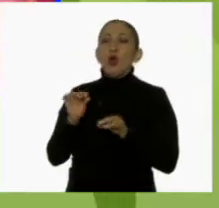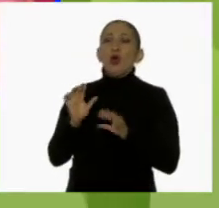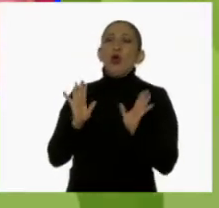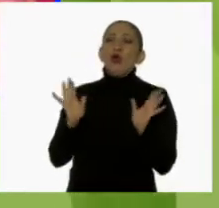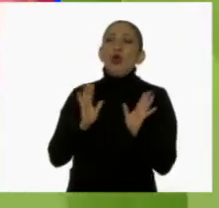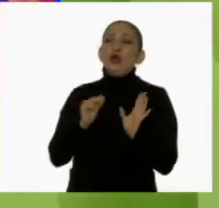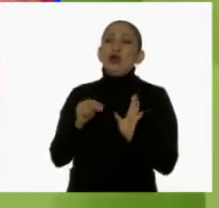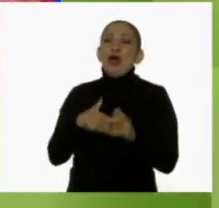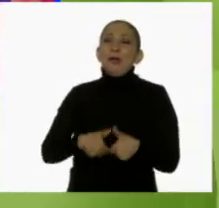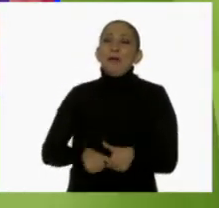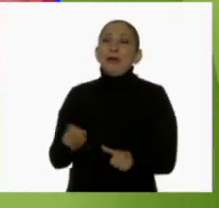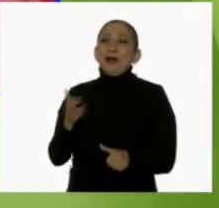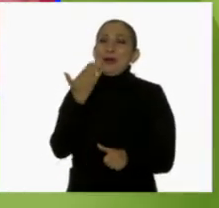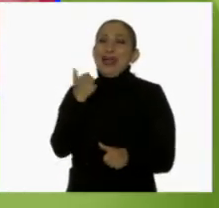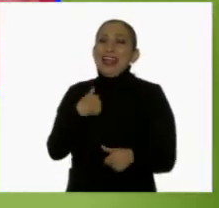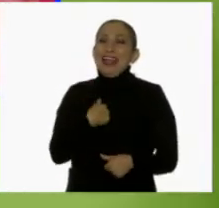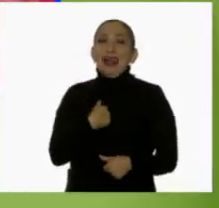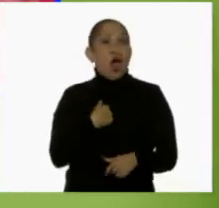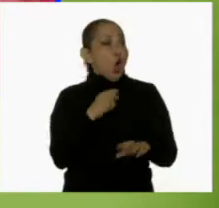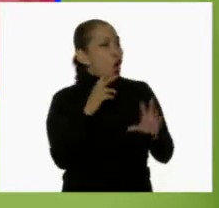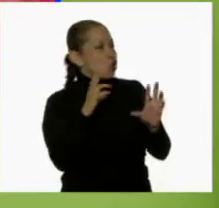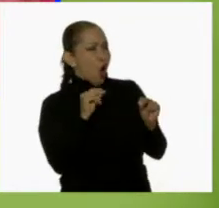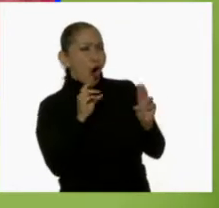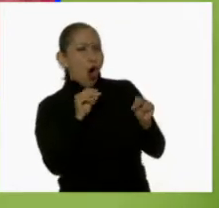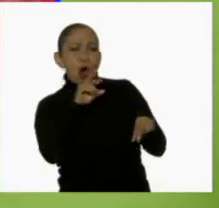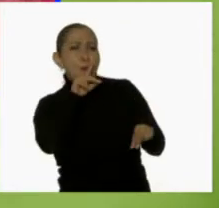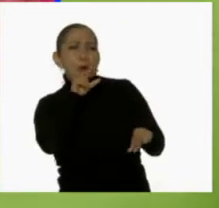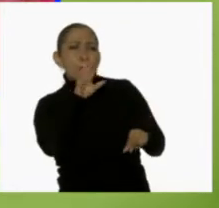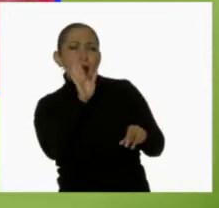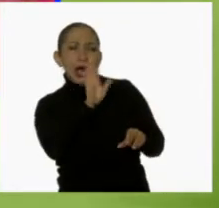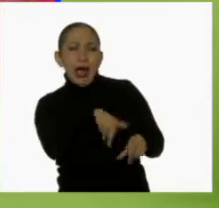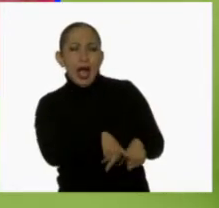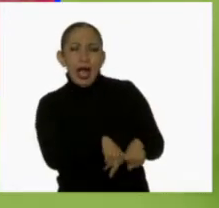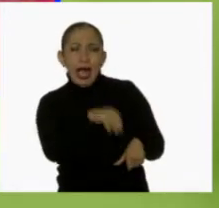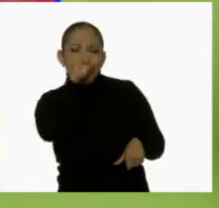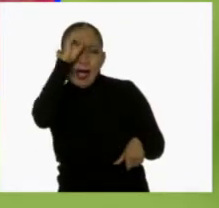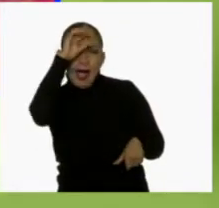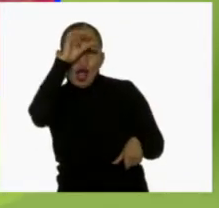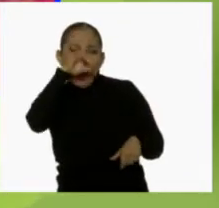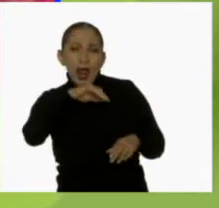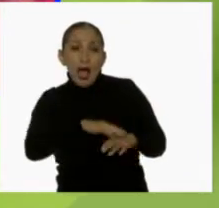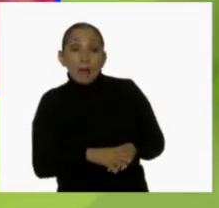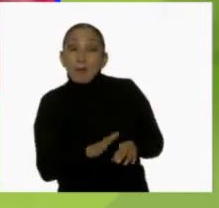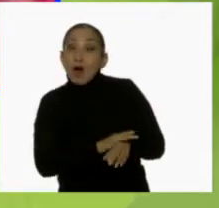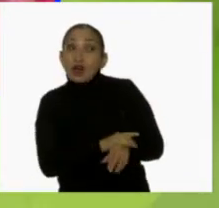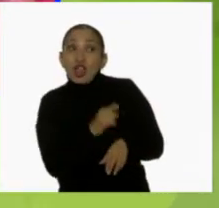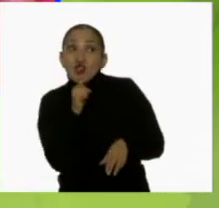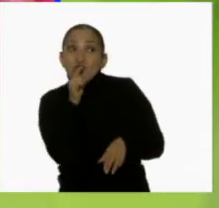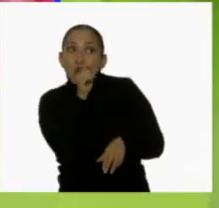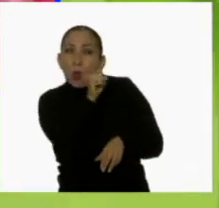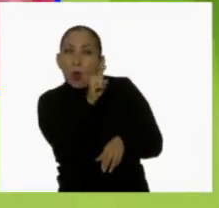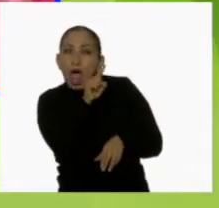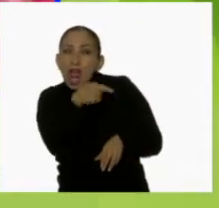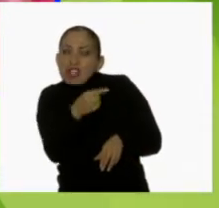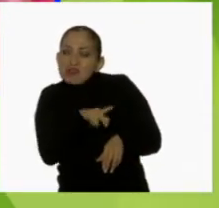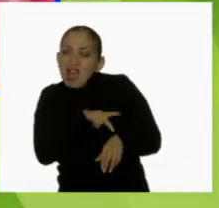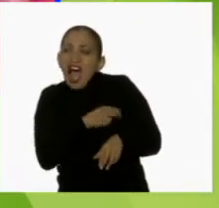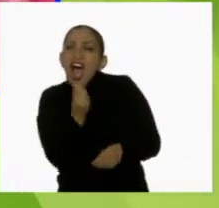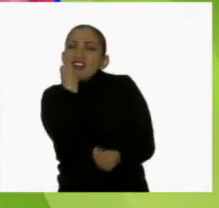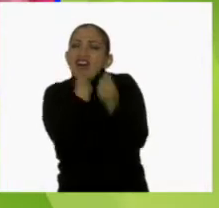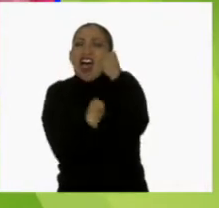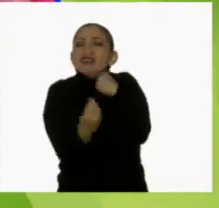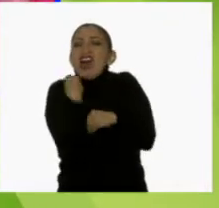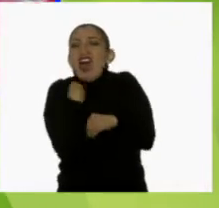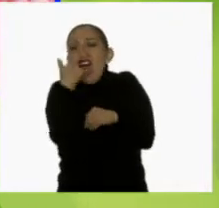es que yo no tengo mucha hambre! ¡Oh, no te preocupes, Carola! ¡Porque tú eres la